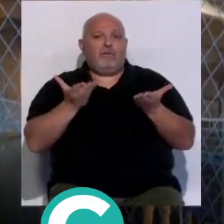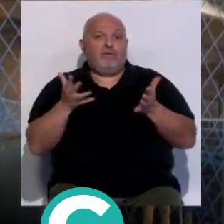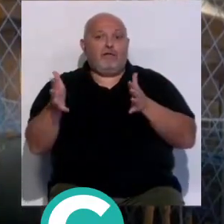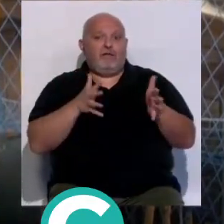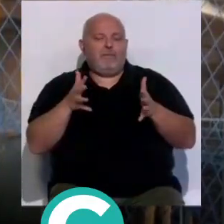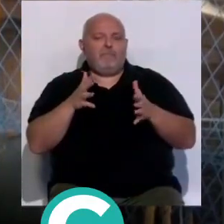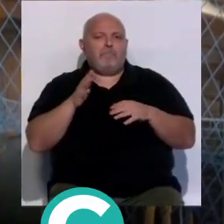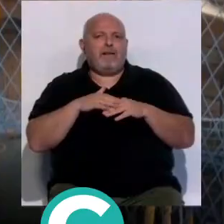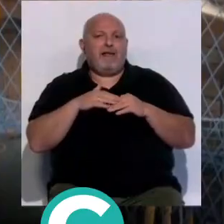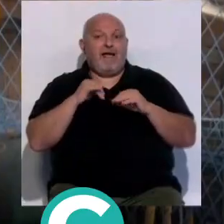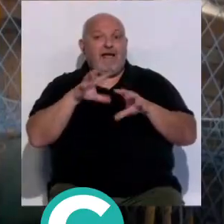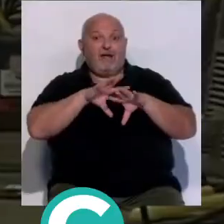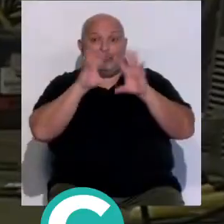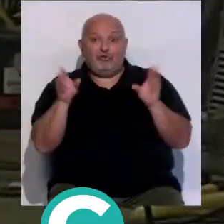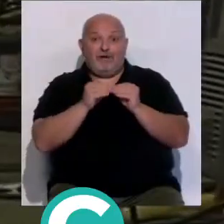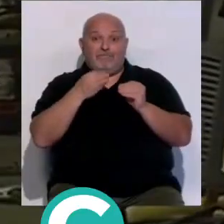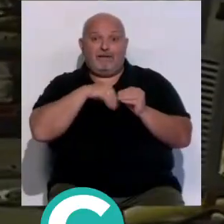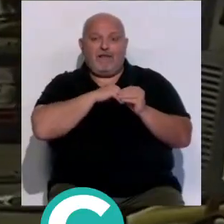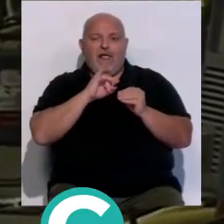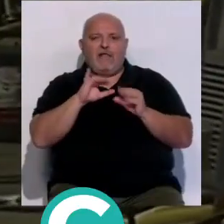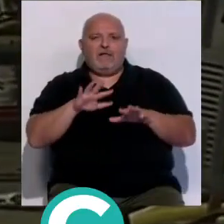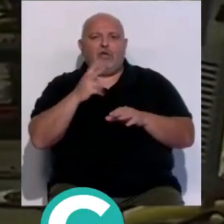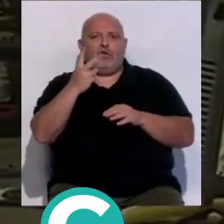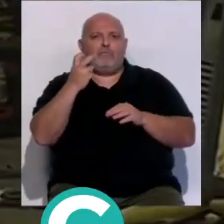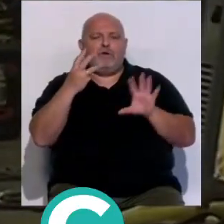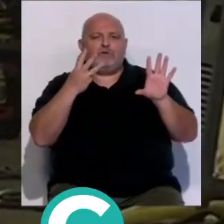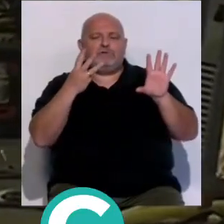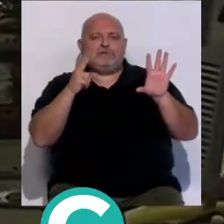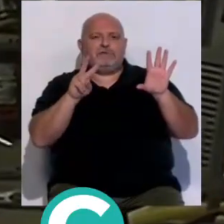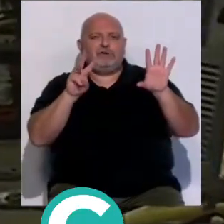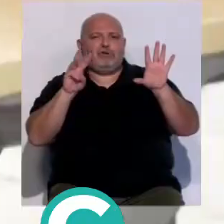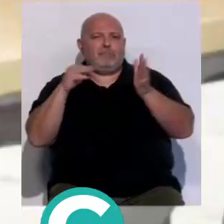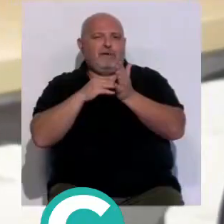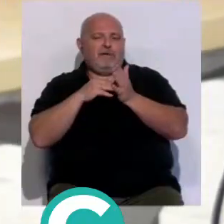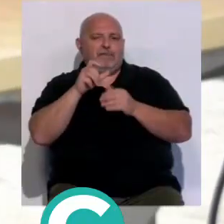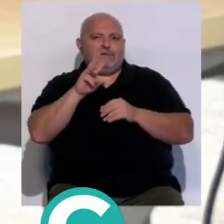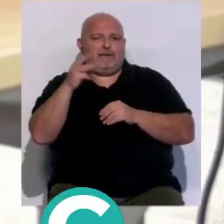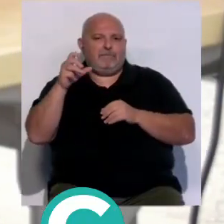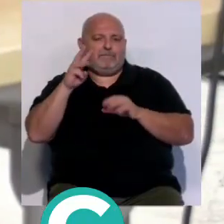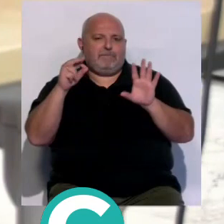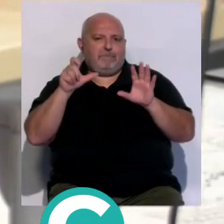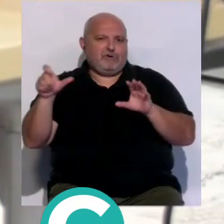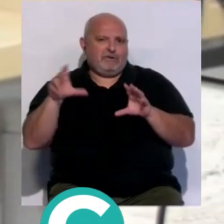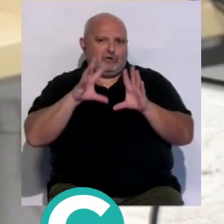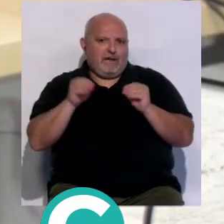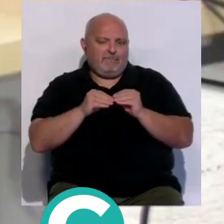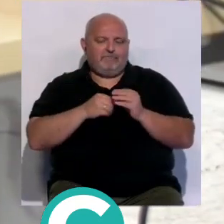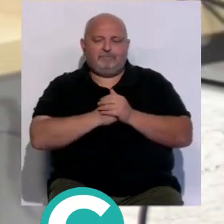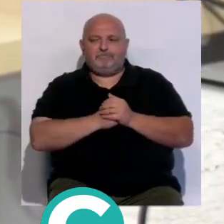marzo para situar el total de parados en España en 2.788.370 personas